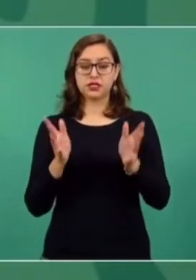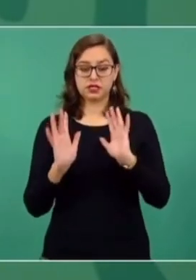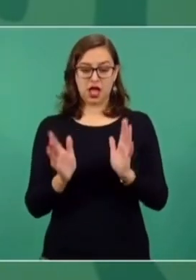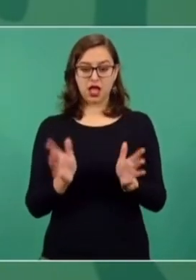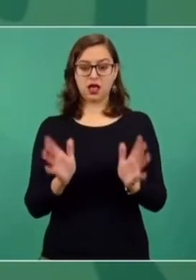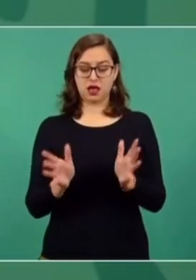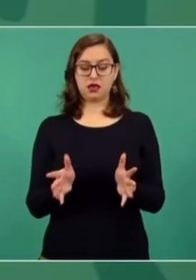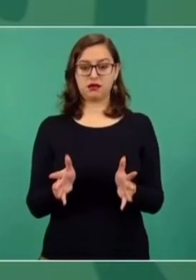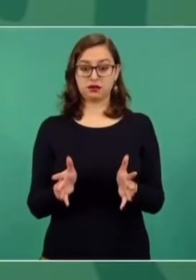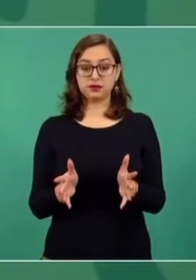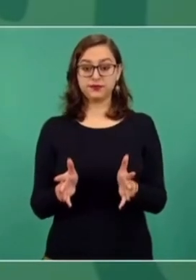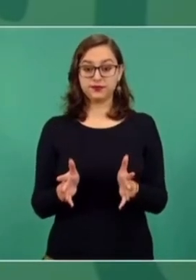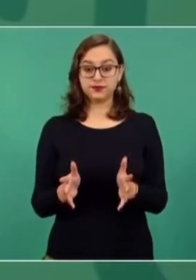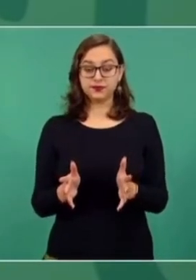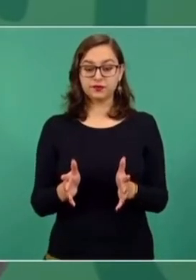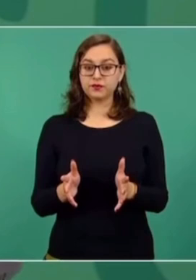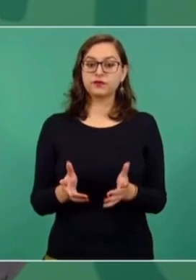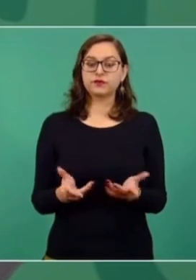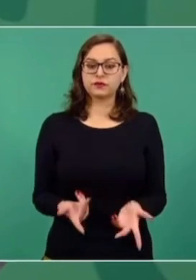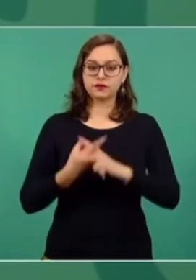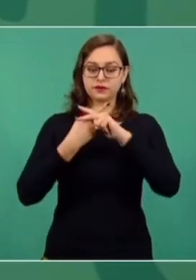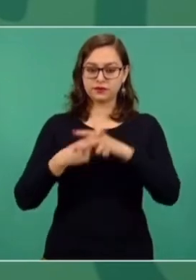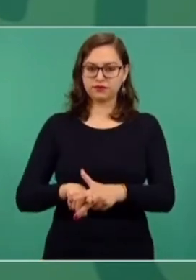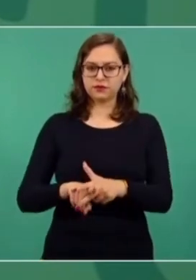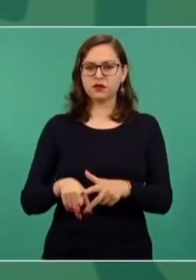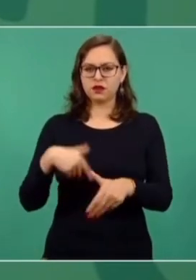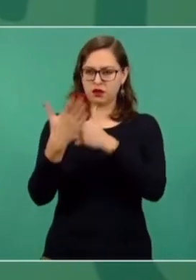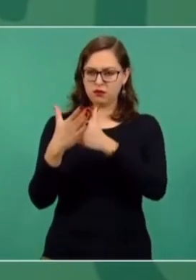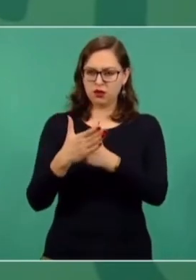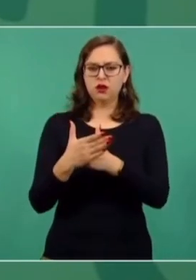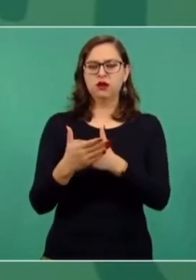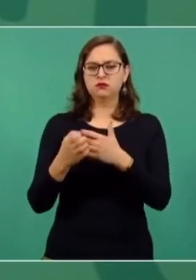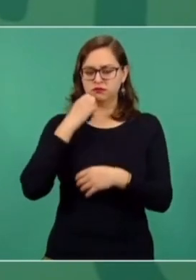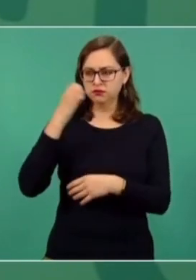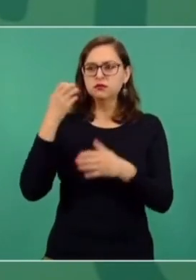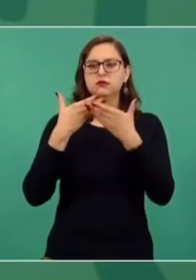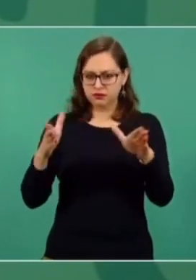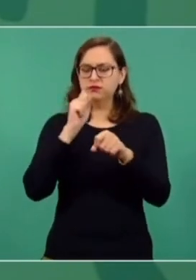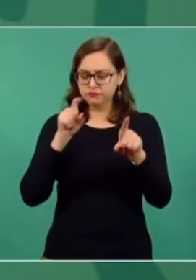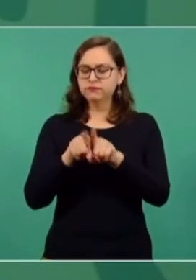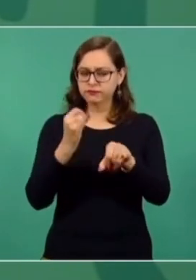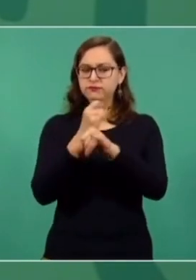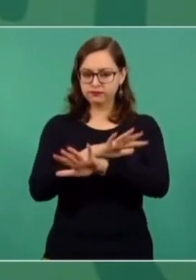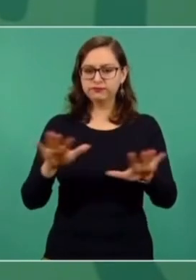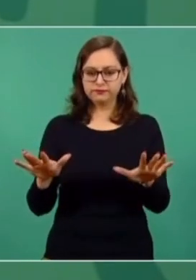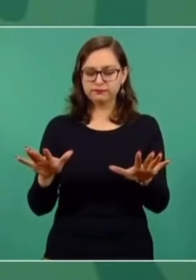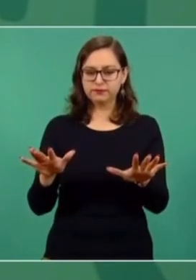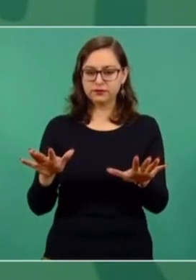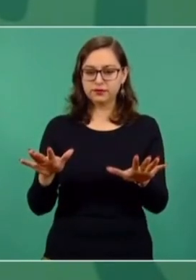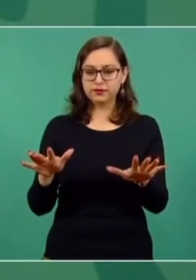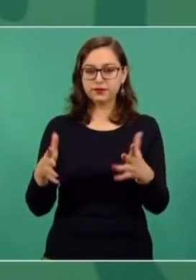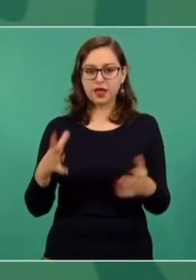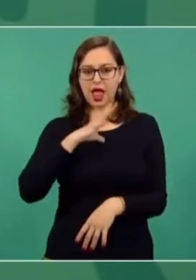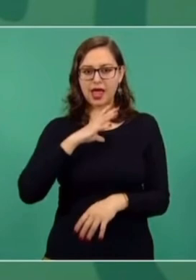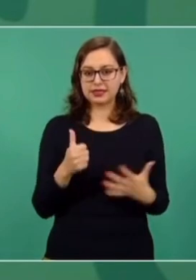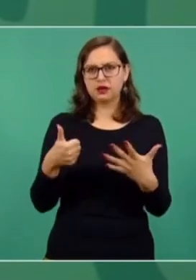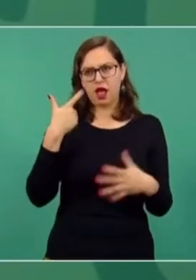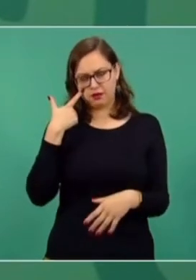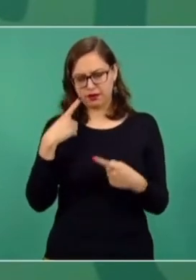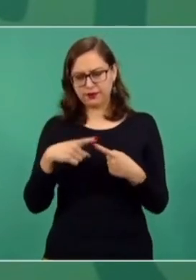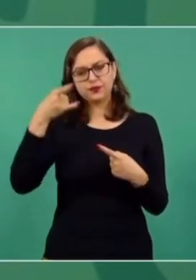a prepararse para el inicio de clases, vamos a informar sobre eso. Son seis,